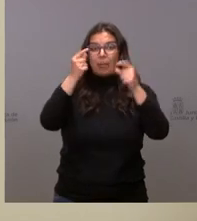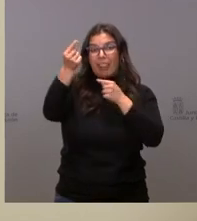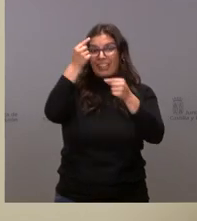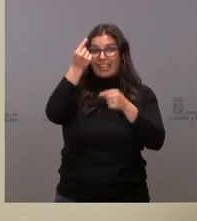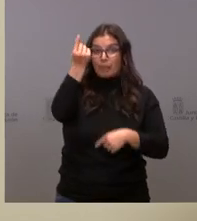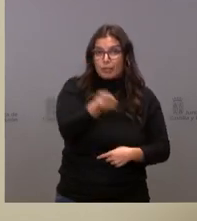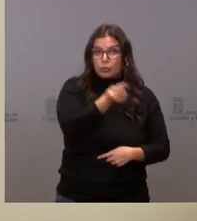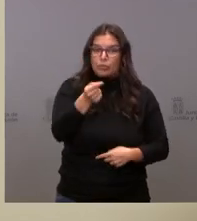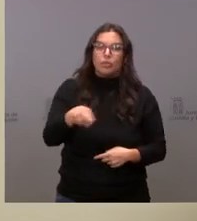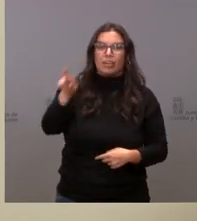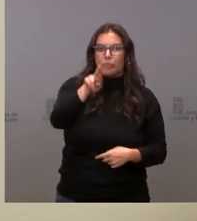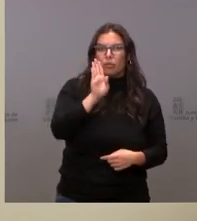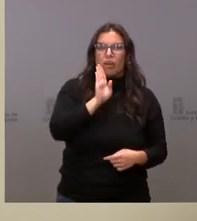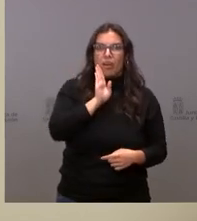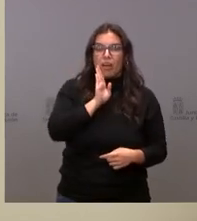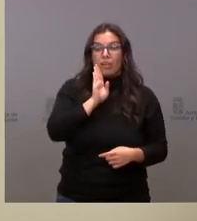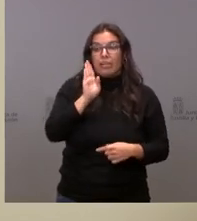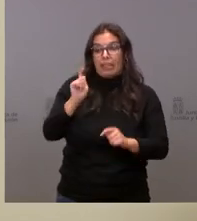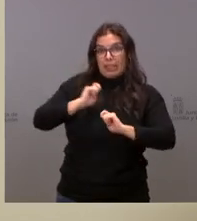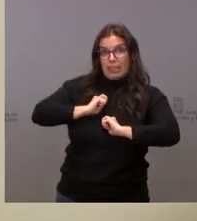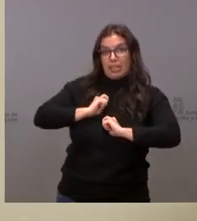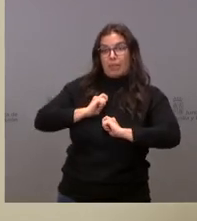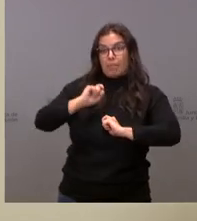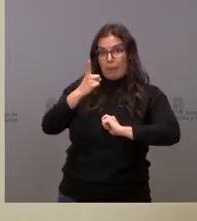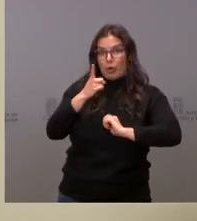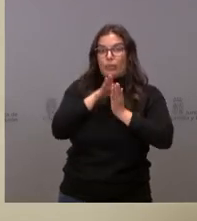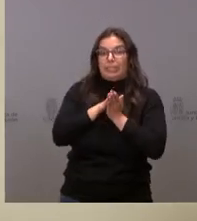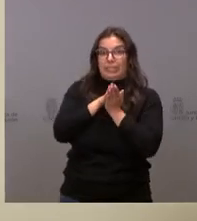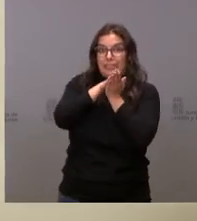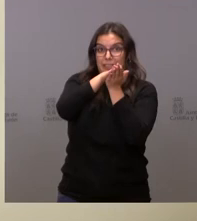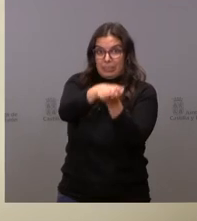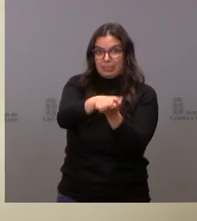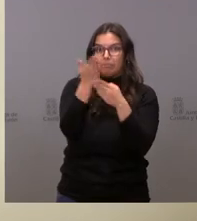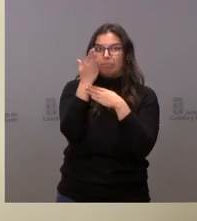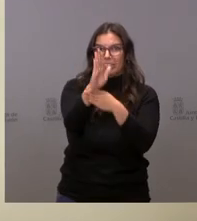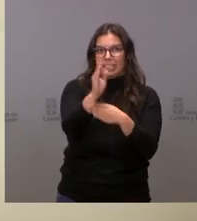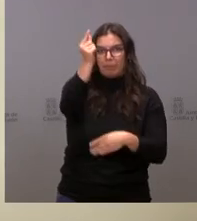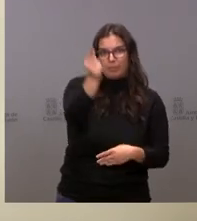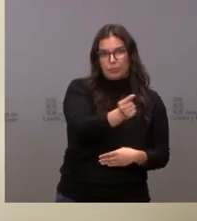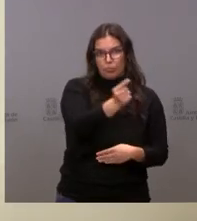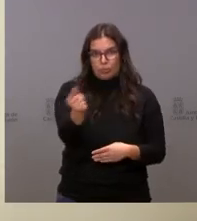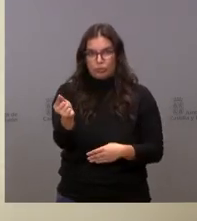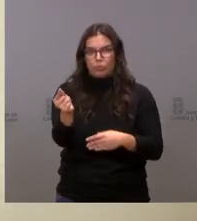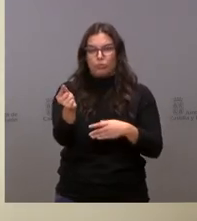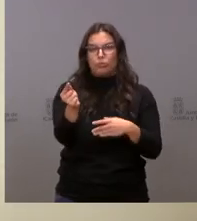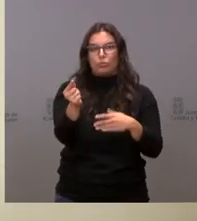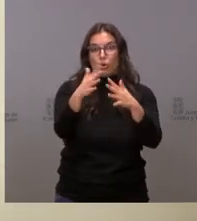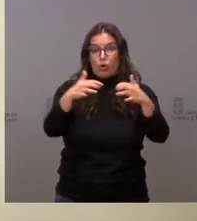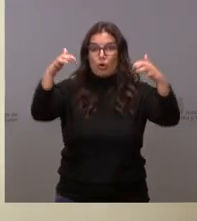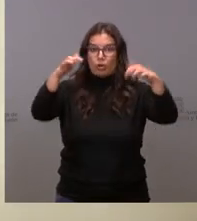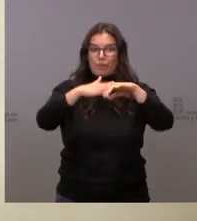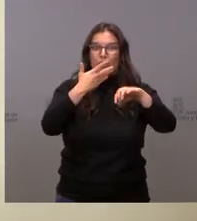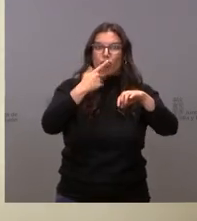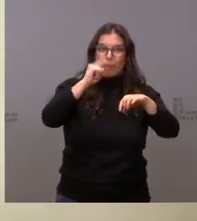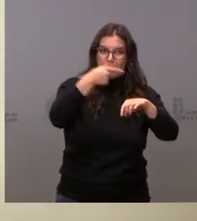insisto en lo que les he dicho antes déjennos que presentemos el presupuesto al Parlamento y que lo conozcan